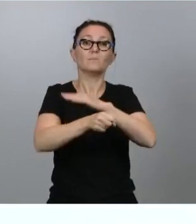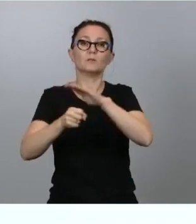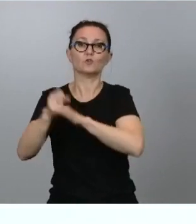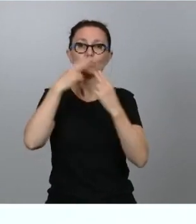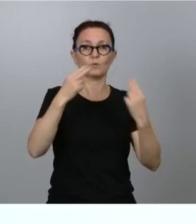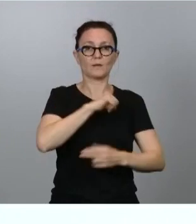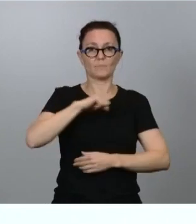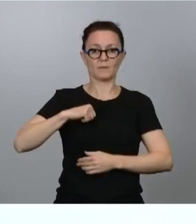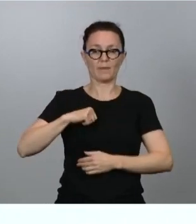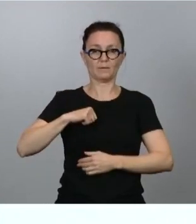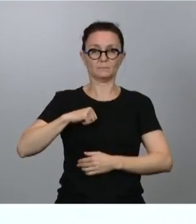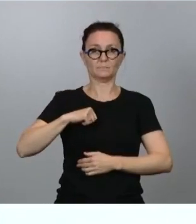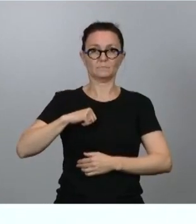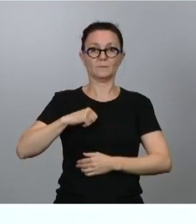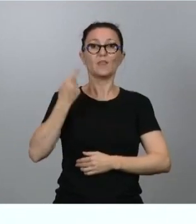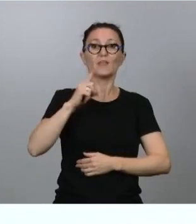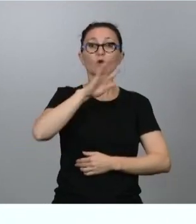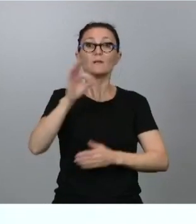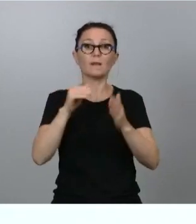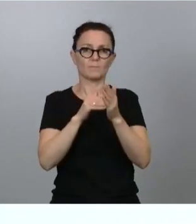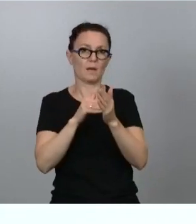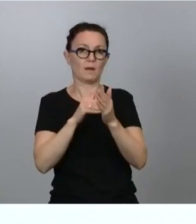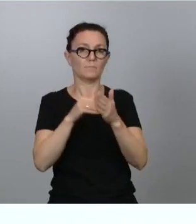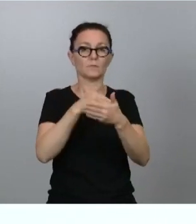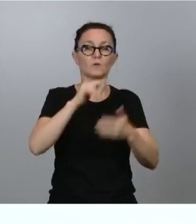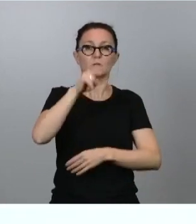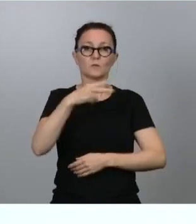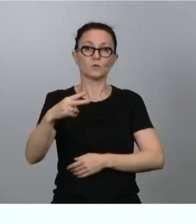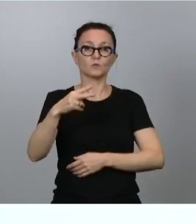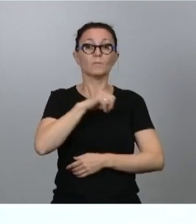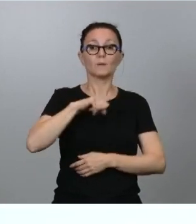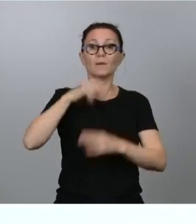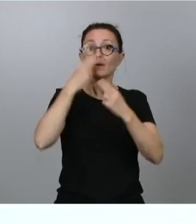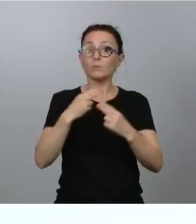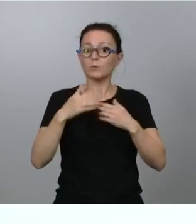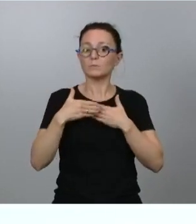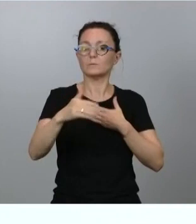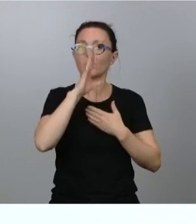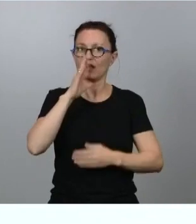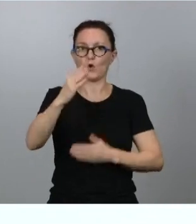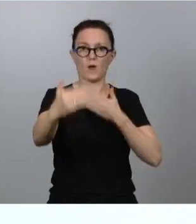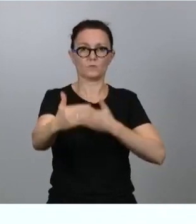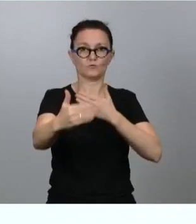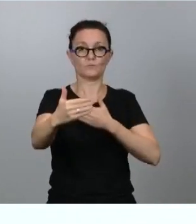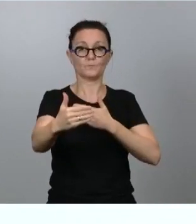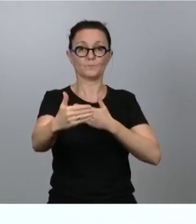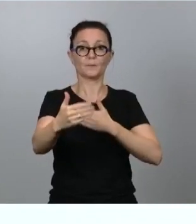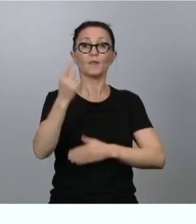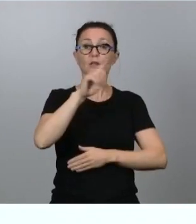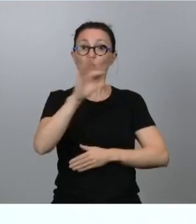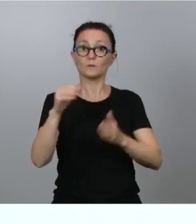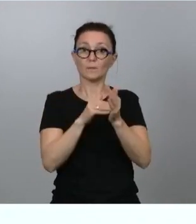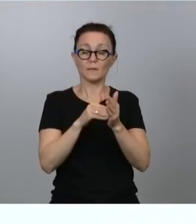Repito, 140.000 millones de euros de inversión privada y pública durante los próximos cinco años. De esos 140.000 millones de euros,